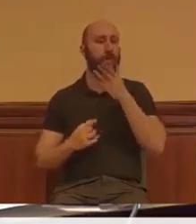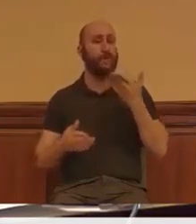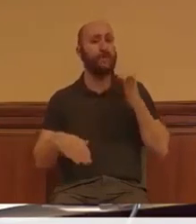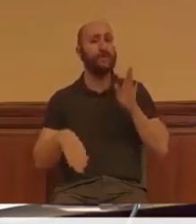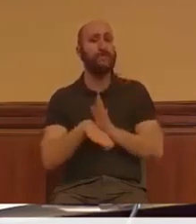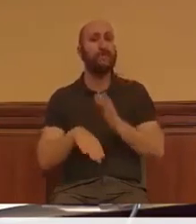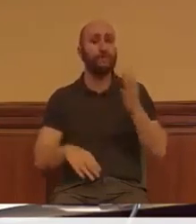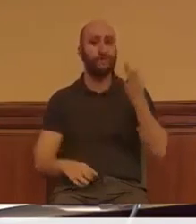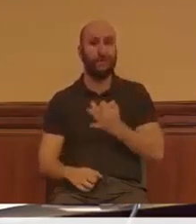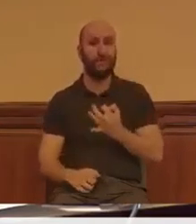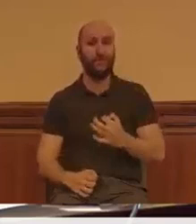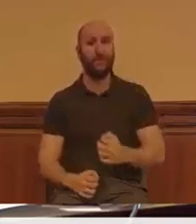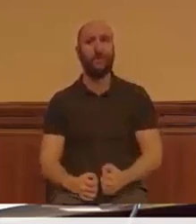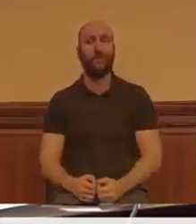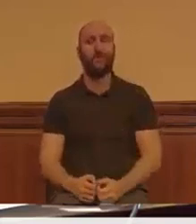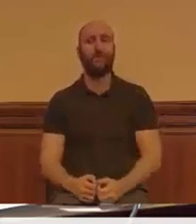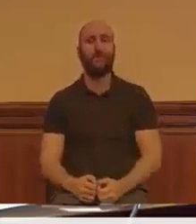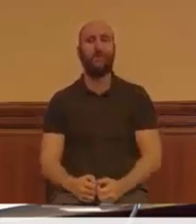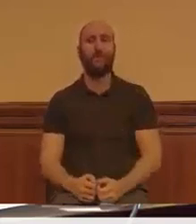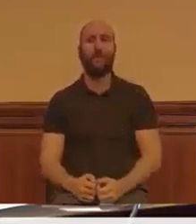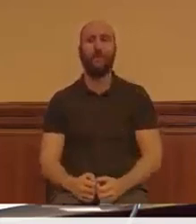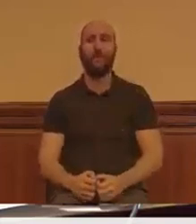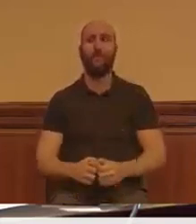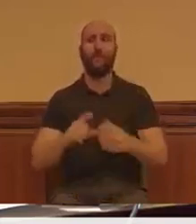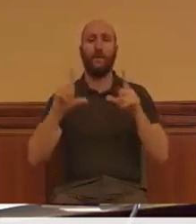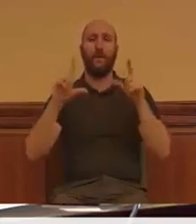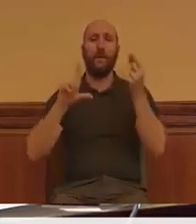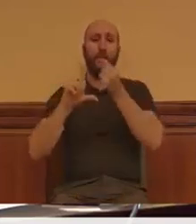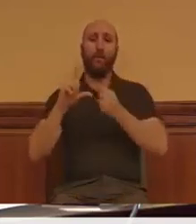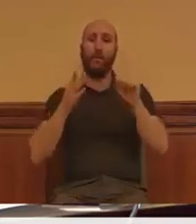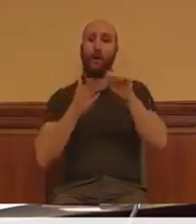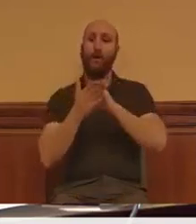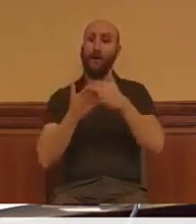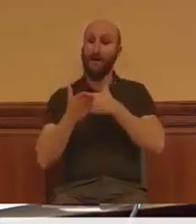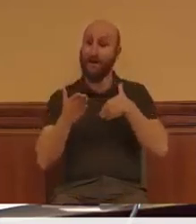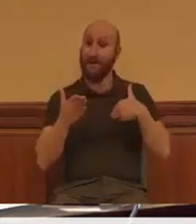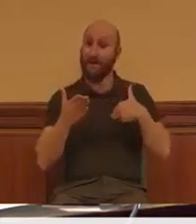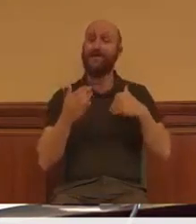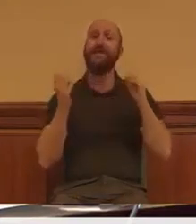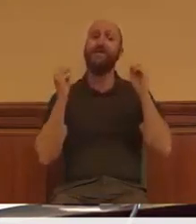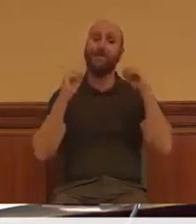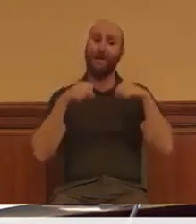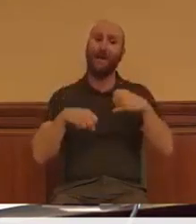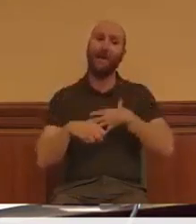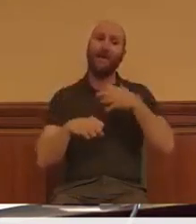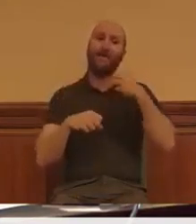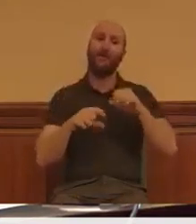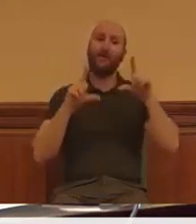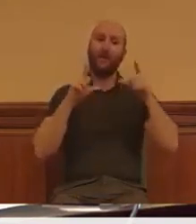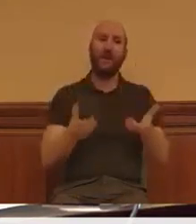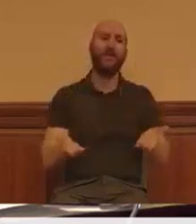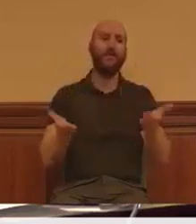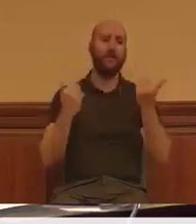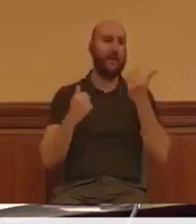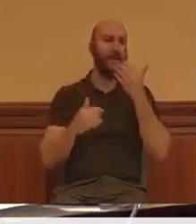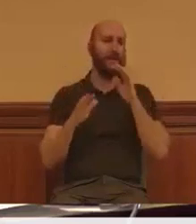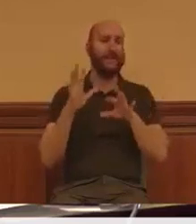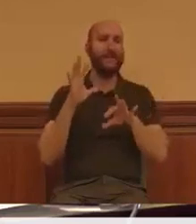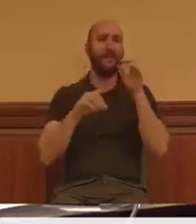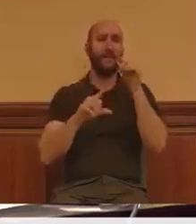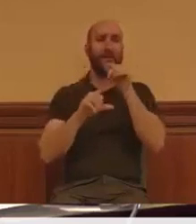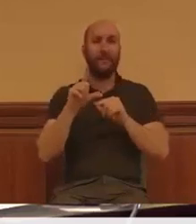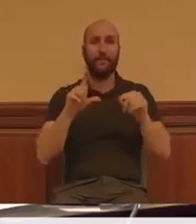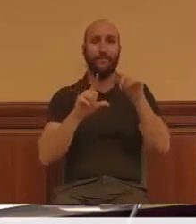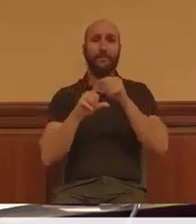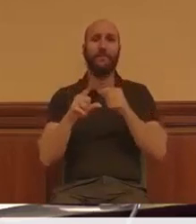siguiente. ¿Quieren ustedes borrar el mural? Pues vamos a pintar el mural en Móstoles, si se decide en este pleno, y vamos a animar a los